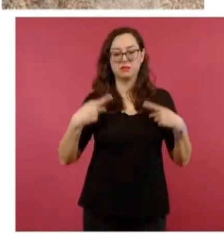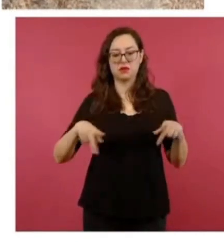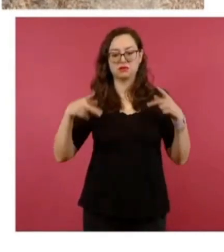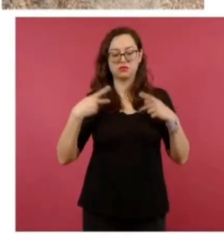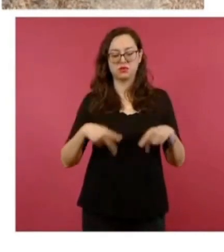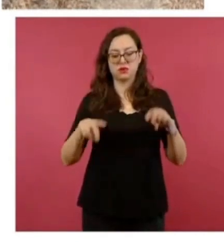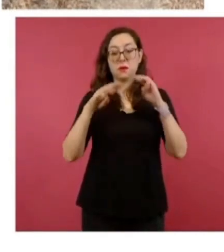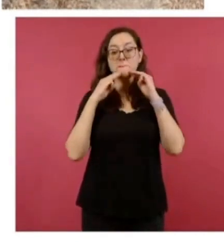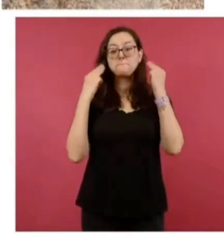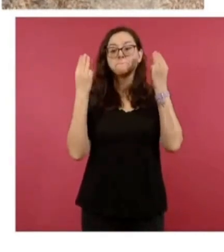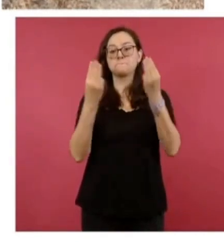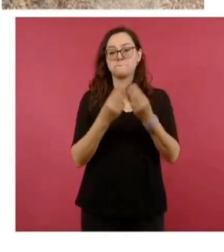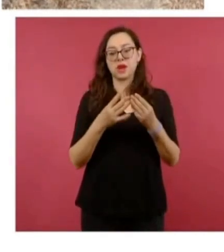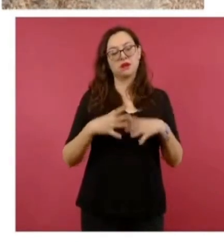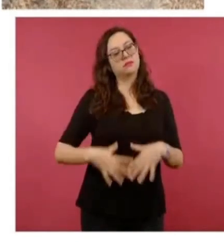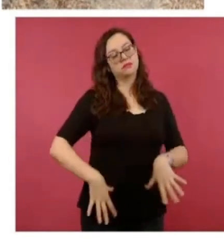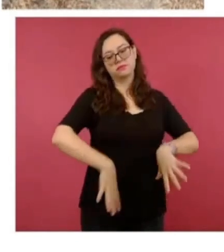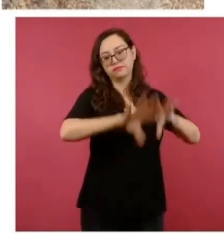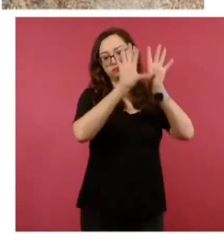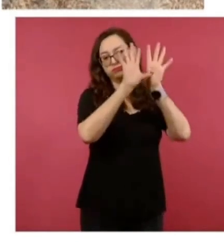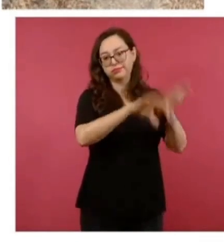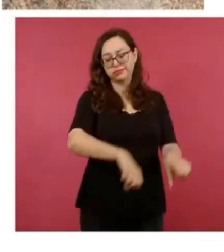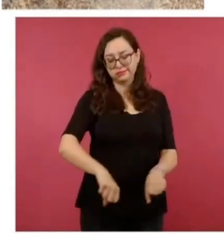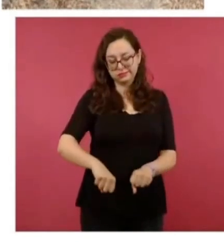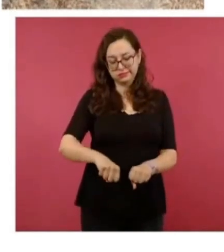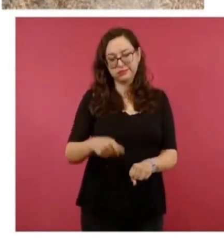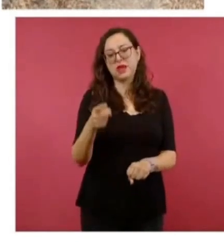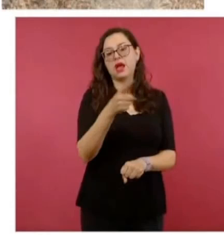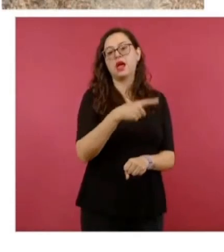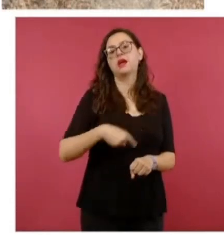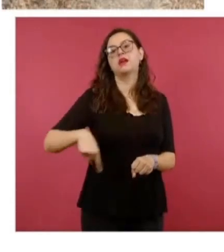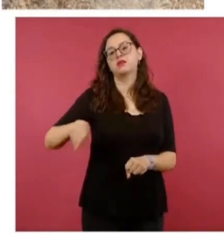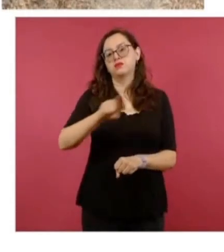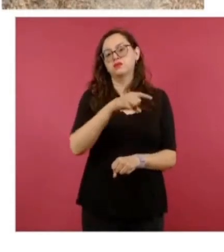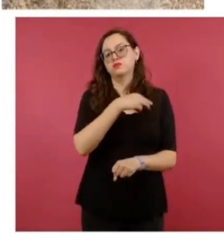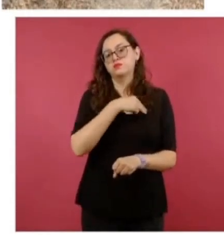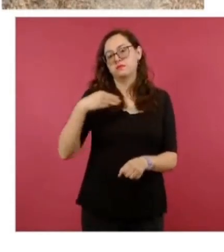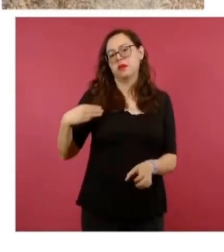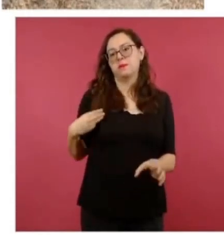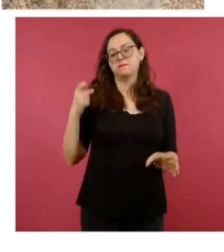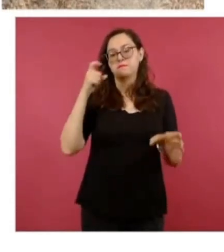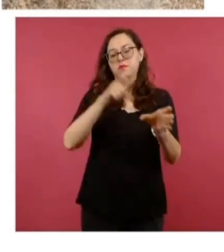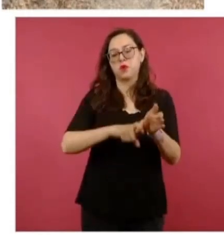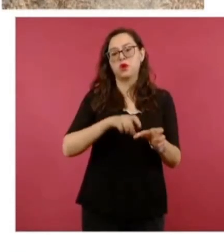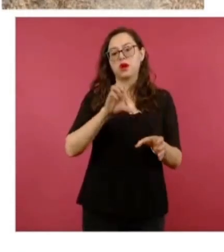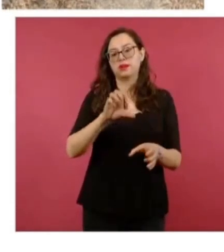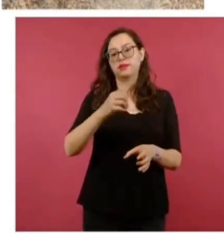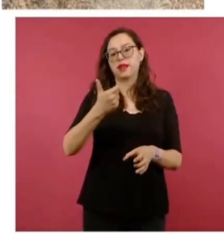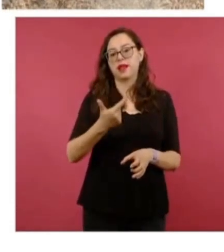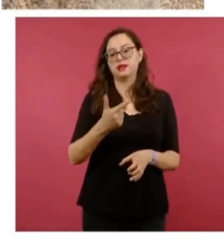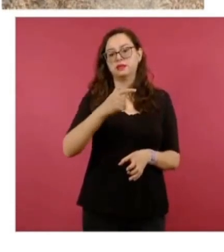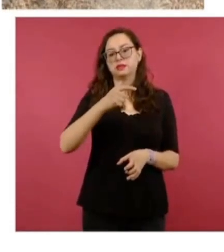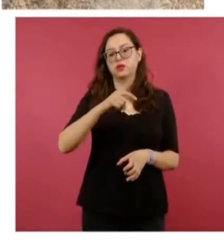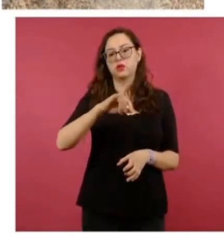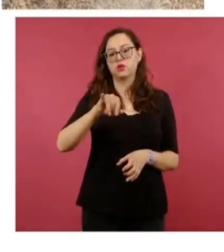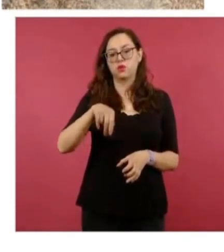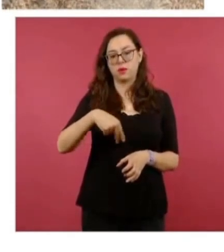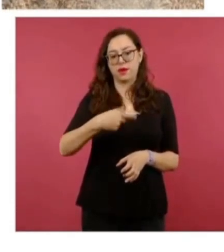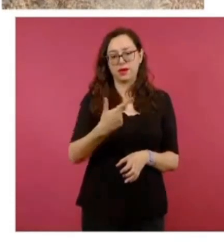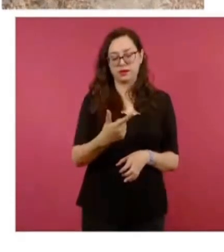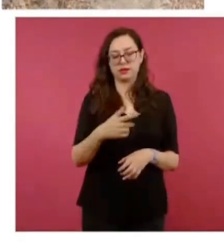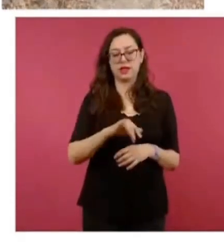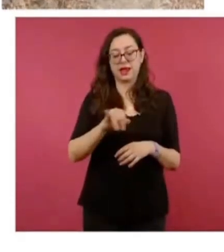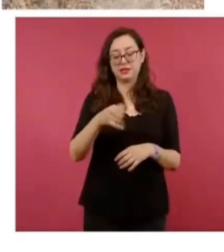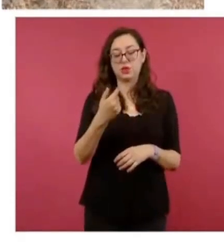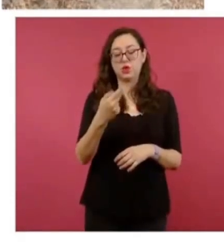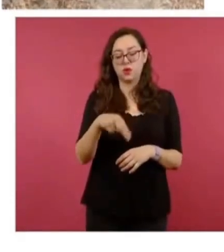vinculada al cártel Jalisco Nueva Generación. De esas 17 personas, seis se les